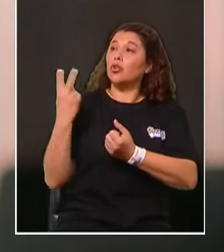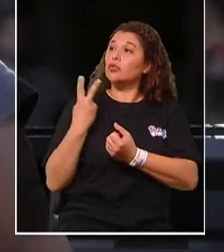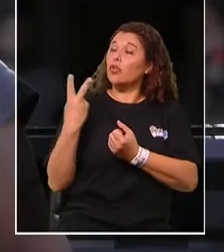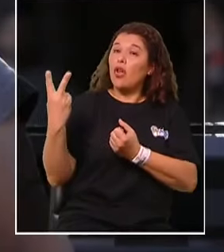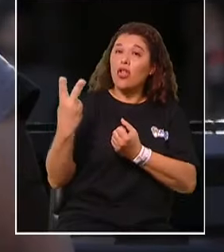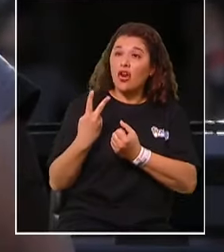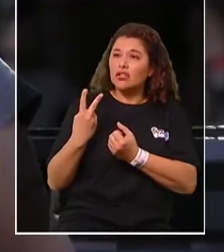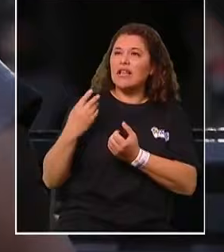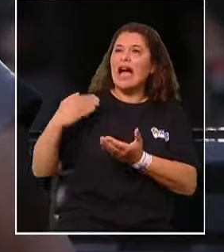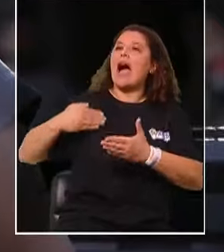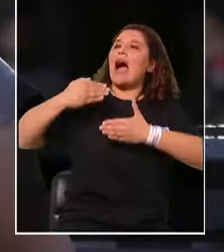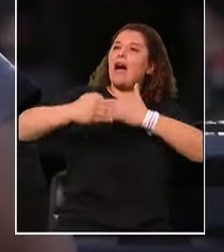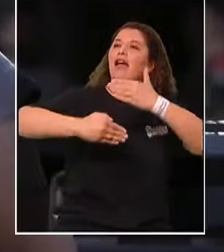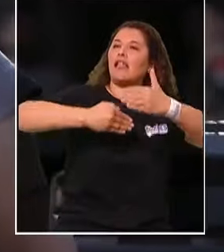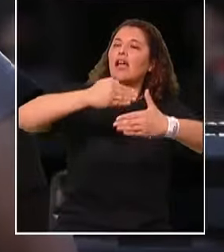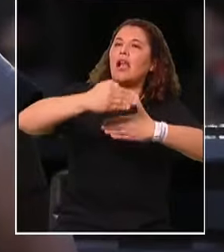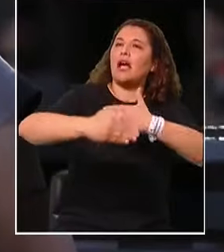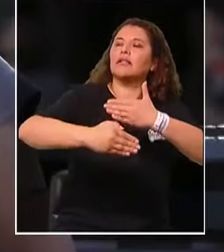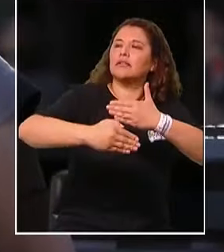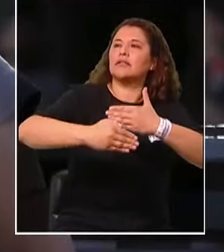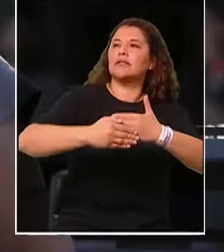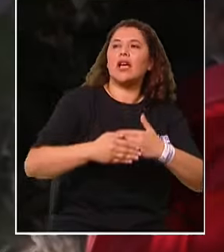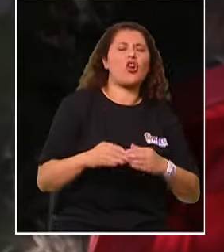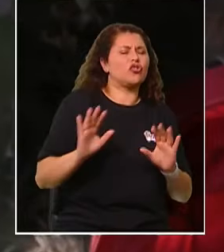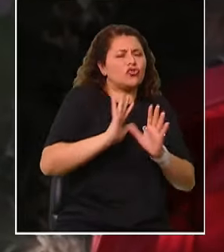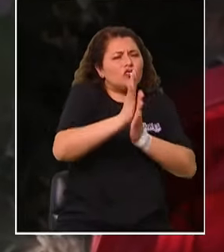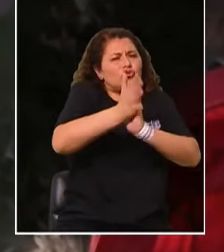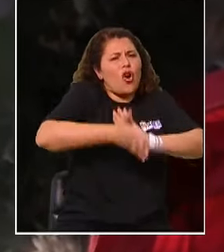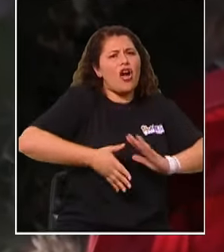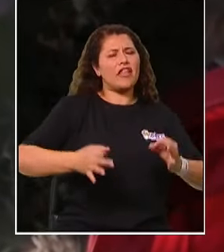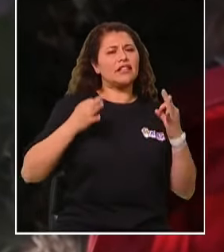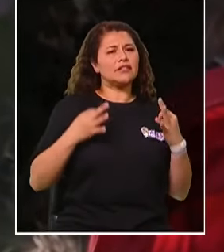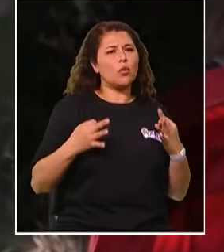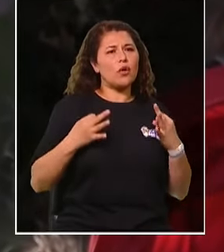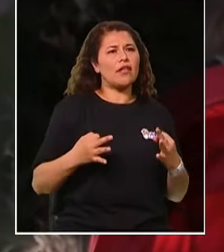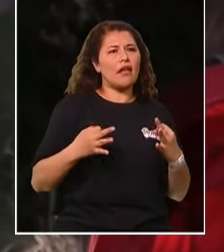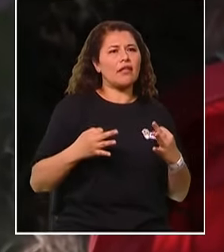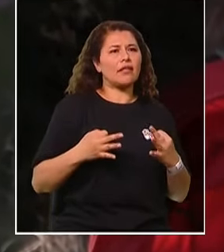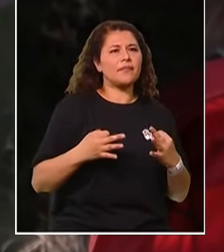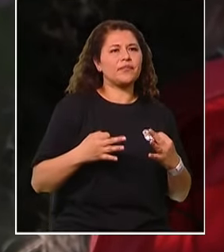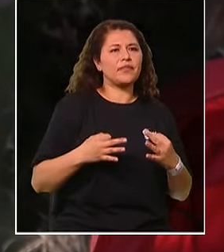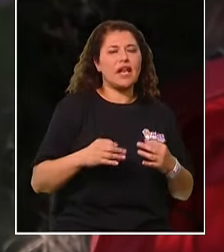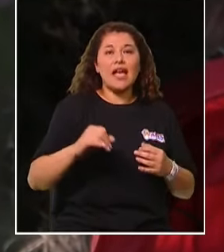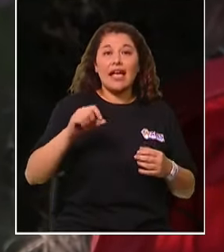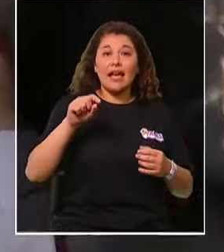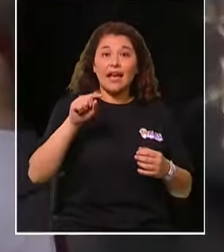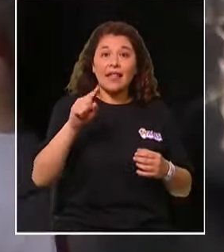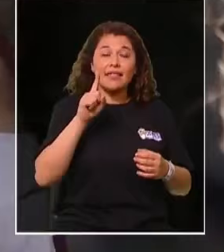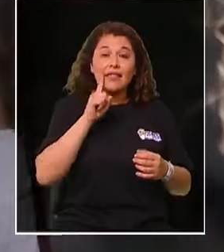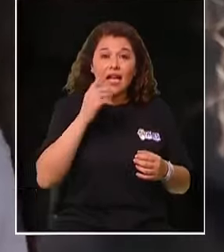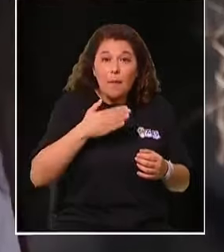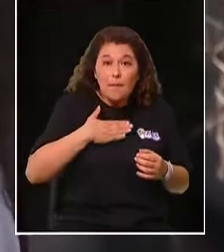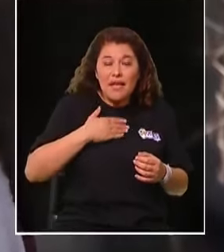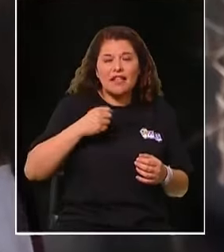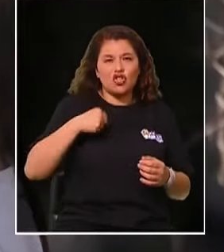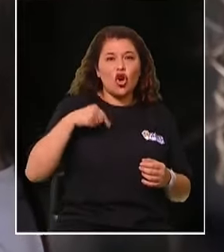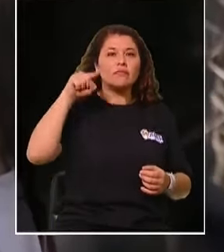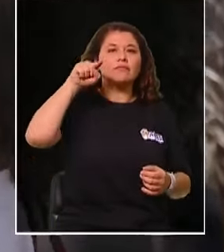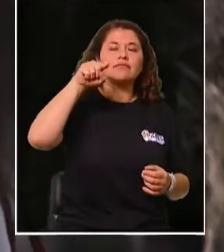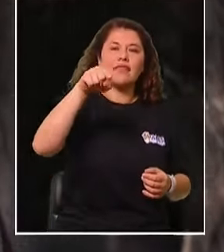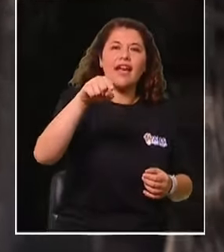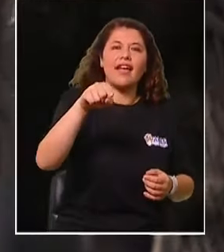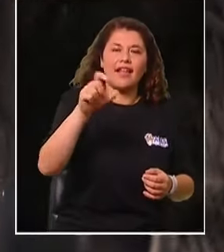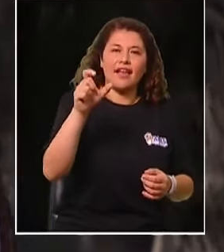Octavia. Tengo toda la seguridad que él tiene en sí y yo también la tengo en él, porque sé que es un hombre seguro,